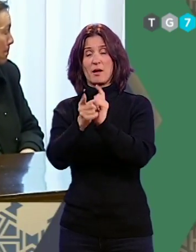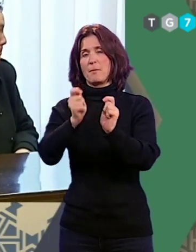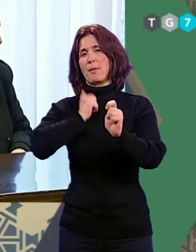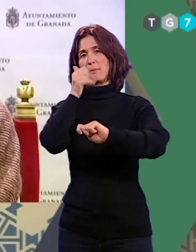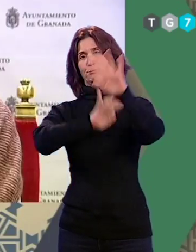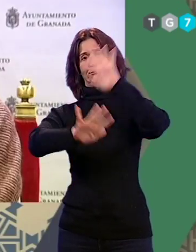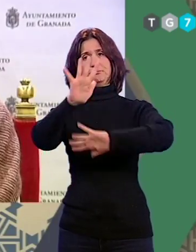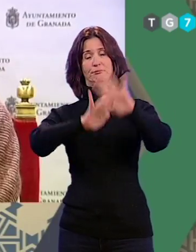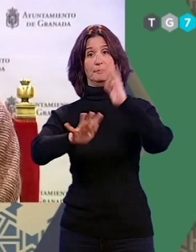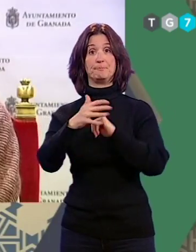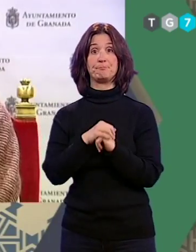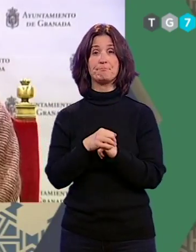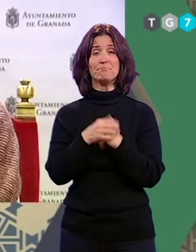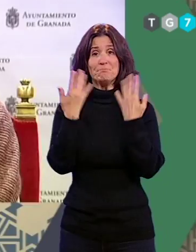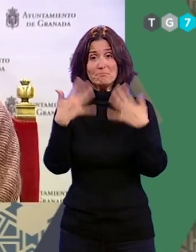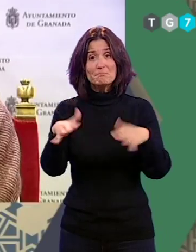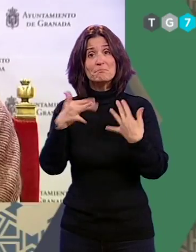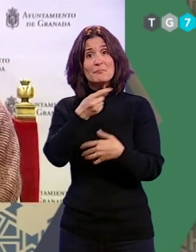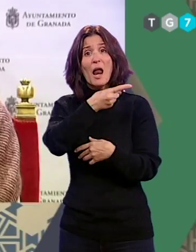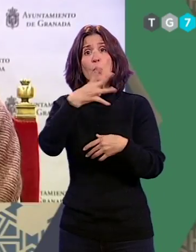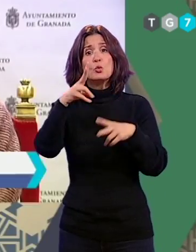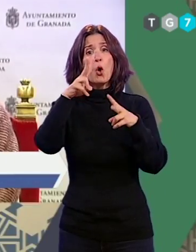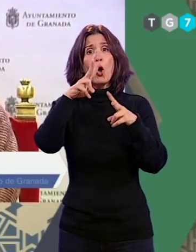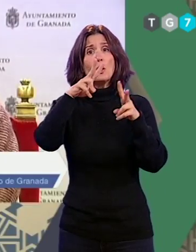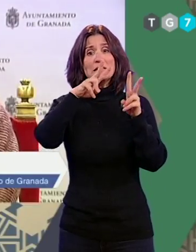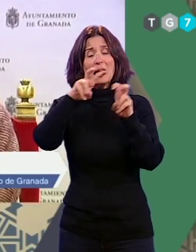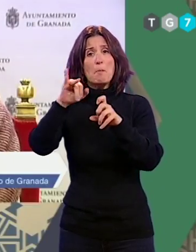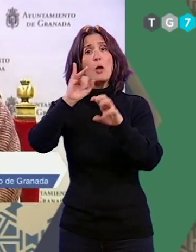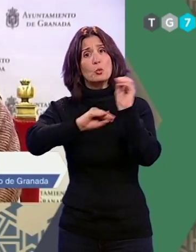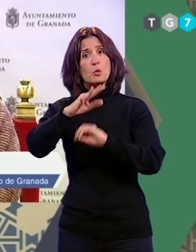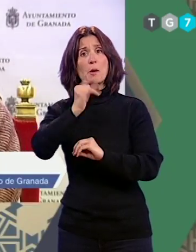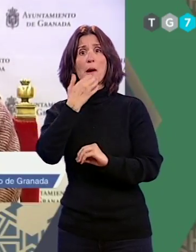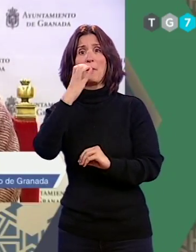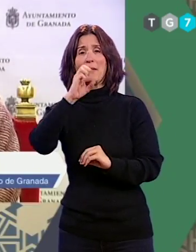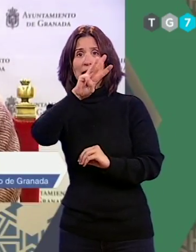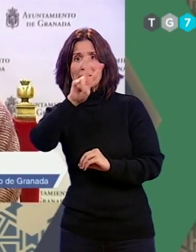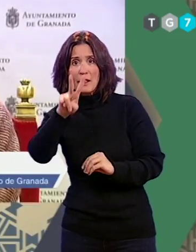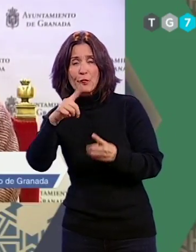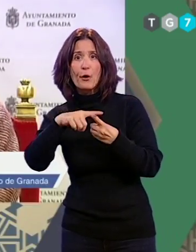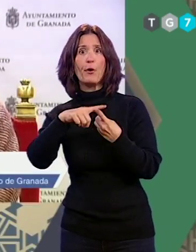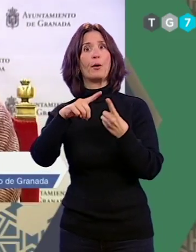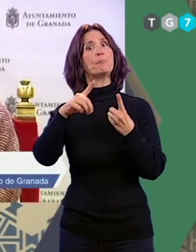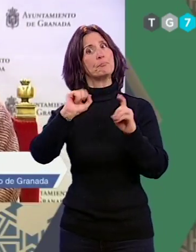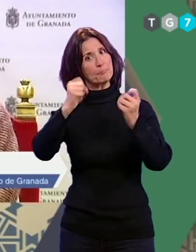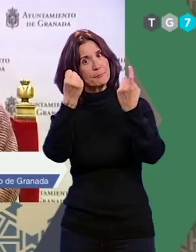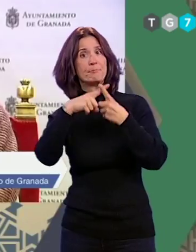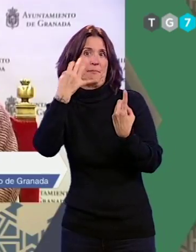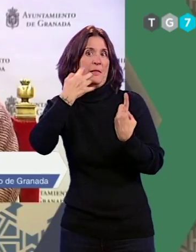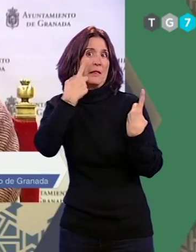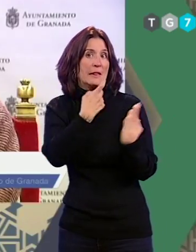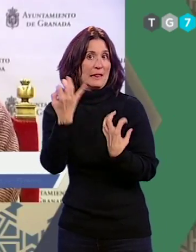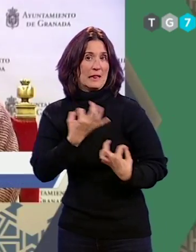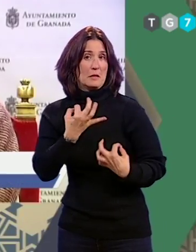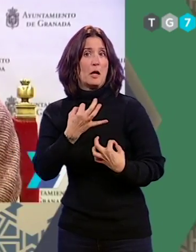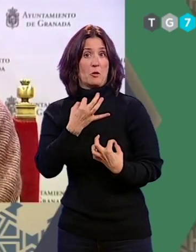confusión. Aunque se resuelvan algunas cuestiones puntuales como la vuelta del C32 y algunos otros que eran necesarios, esto se